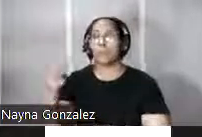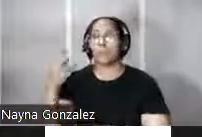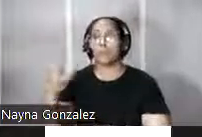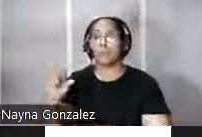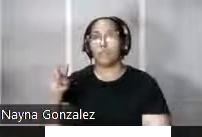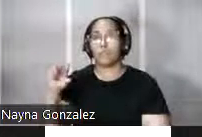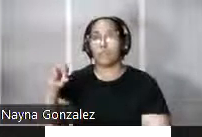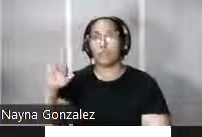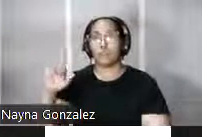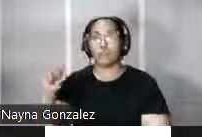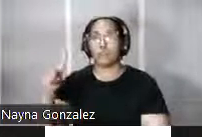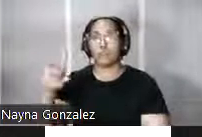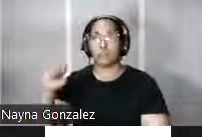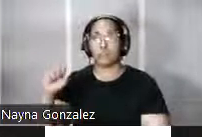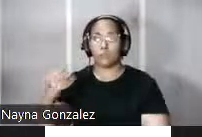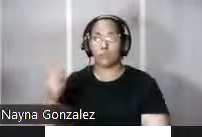los Ángeles Castro